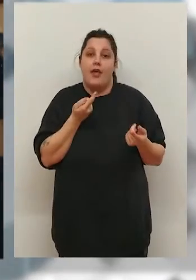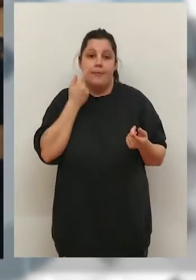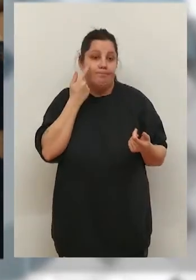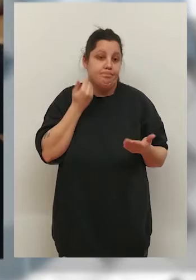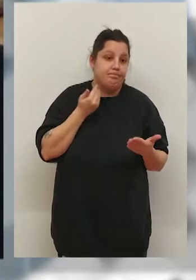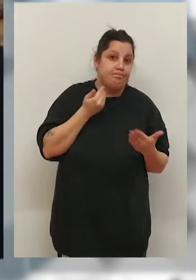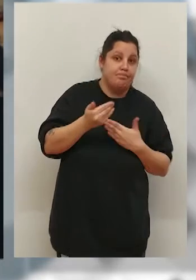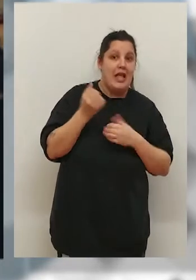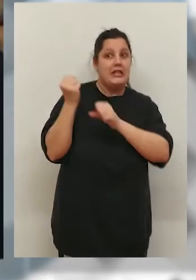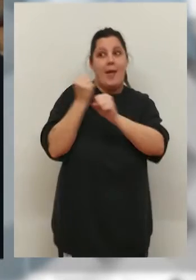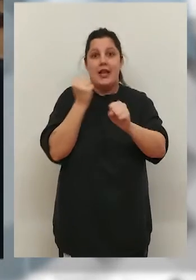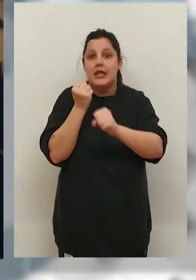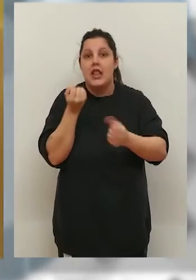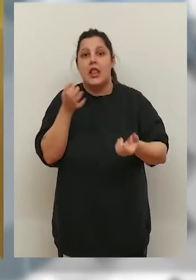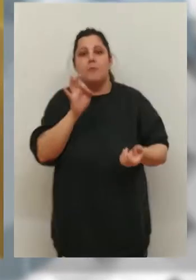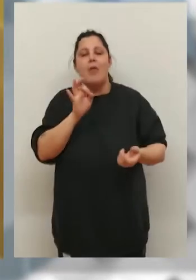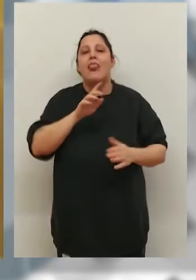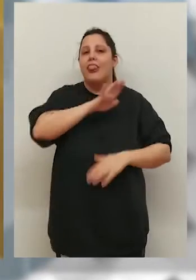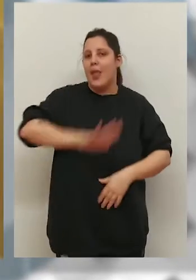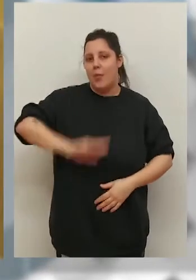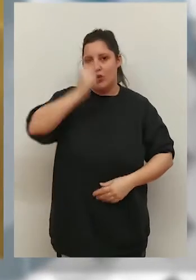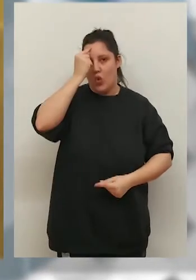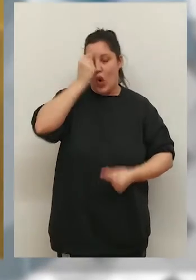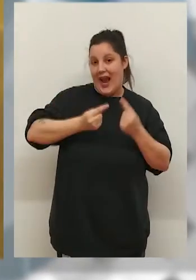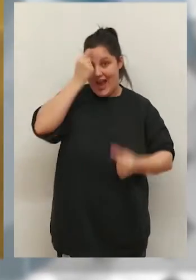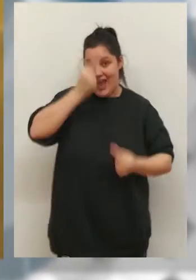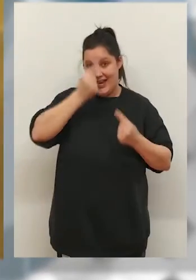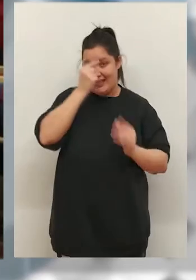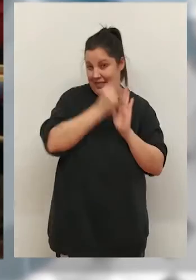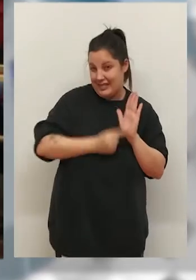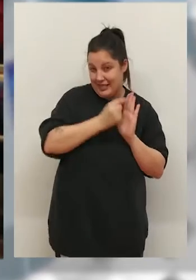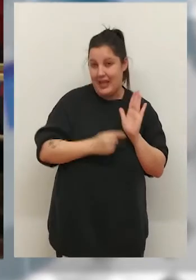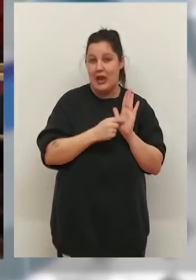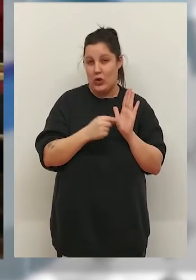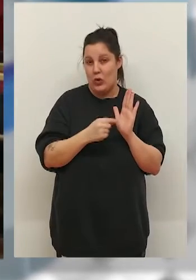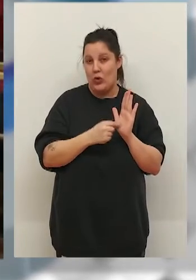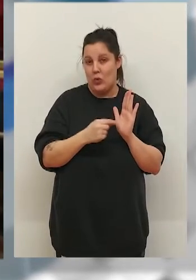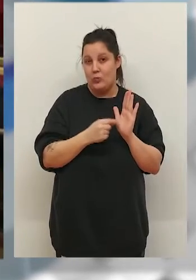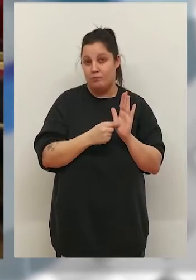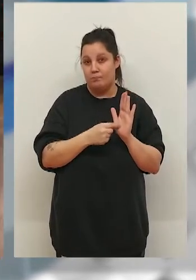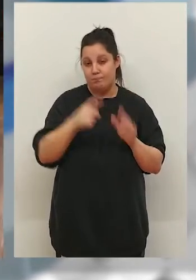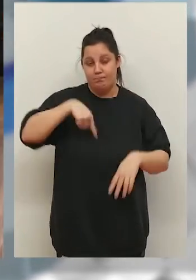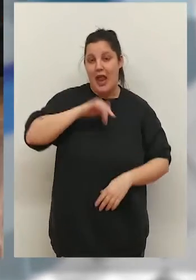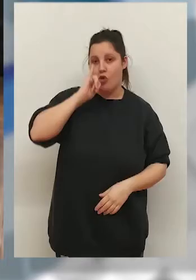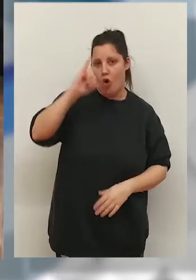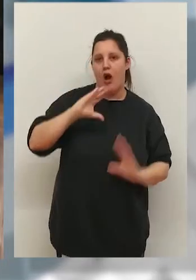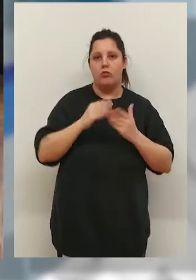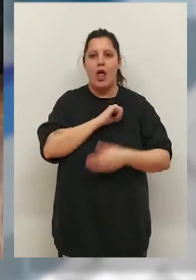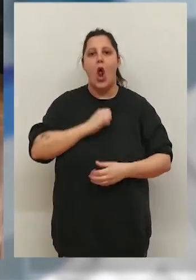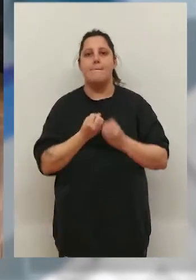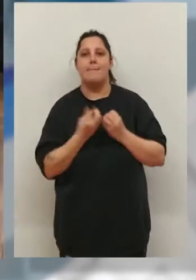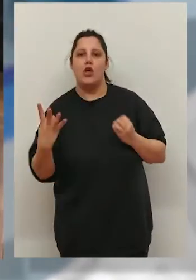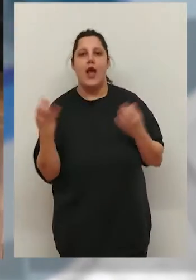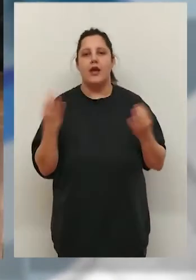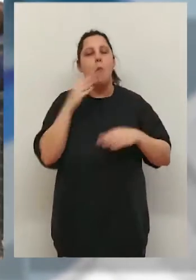de aquí a las vacaciones de Semana Santa pero por el momento el criterio que nos rige a la comunidad autónoma de